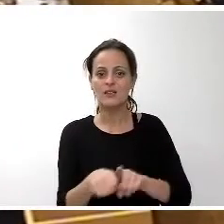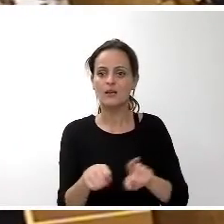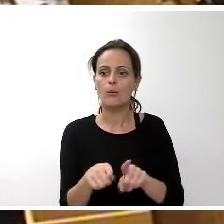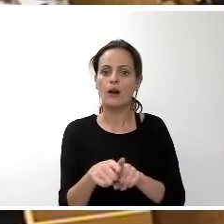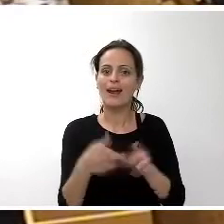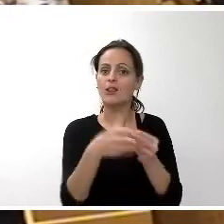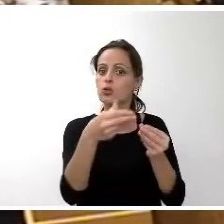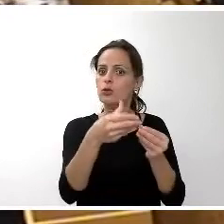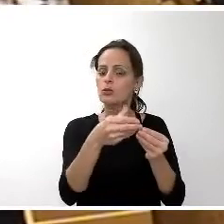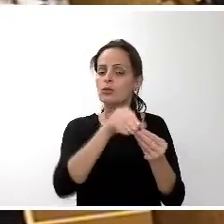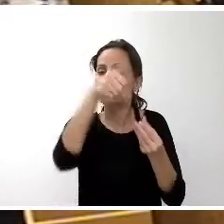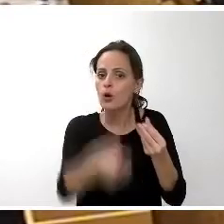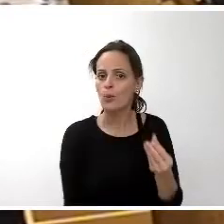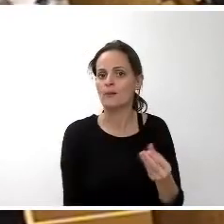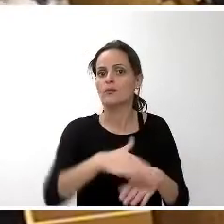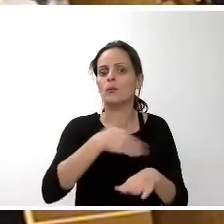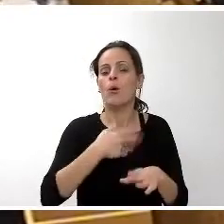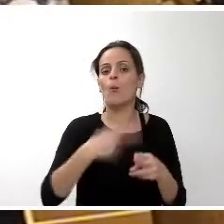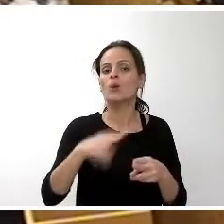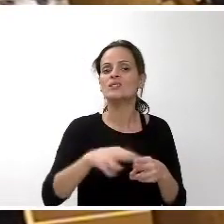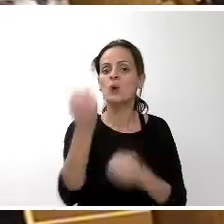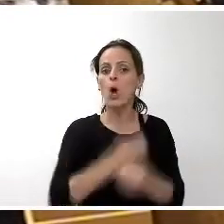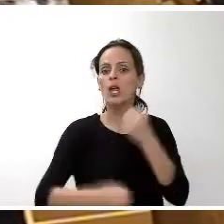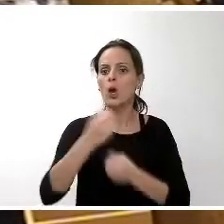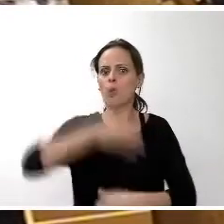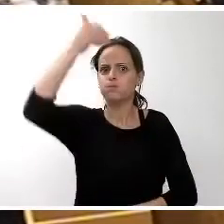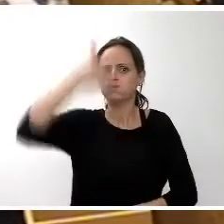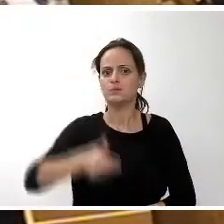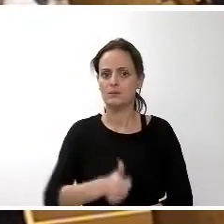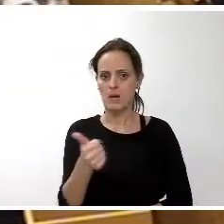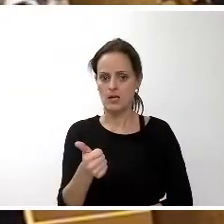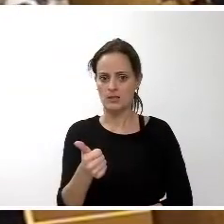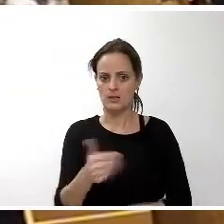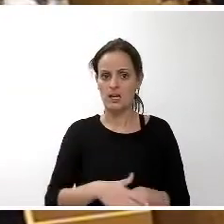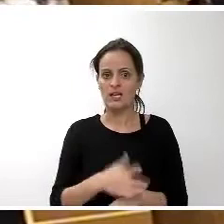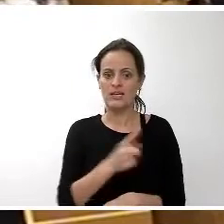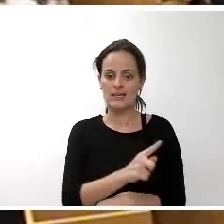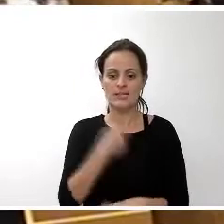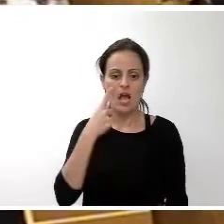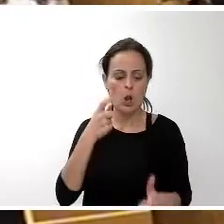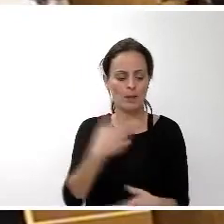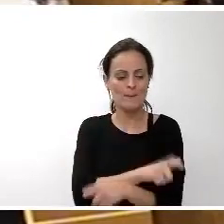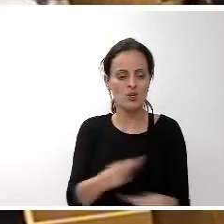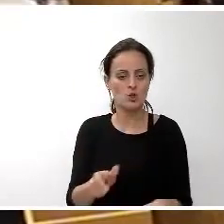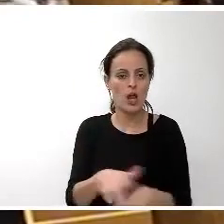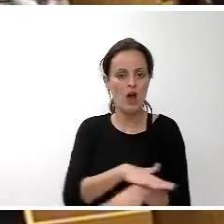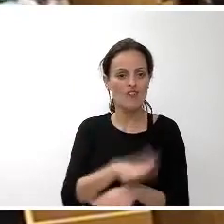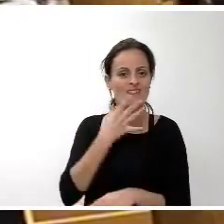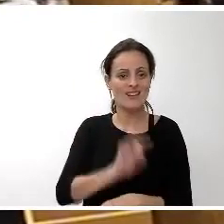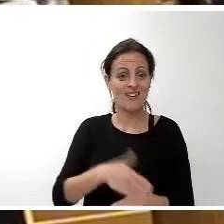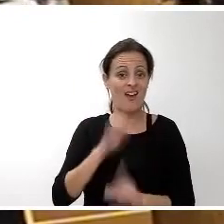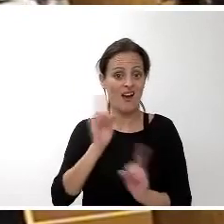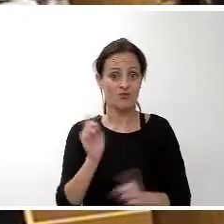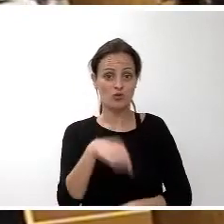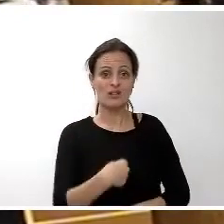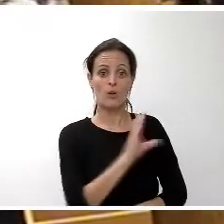más trascendental y en el que se plasma el proyecto de quienes gobiernan en este caso coalición canaria